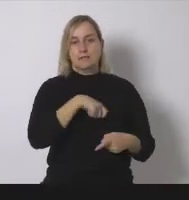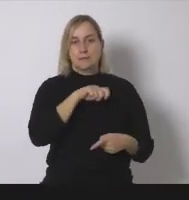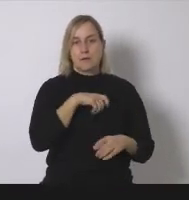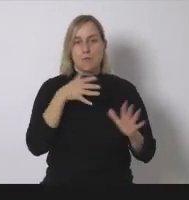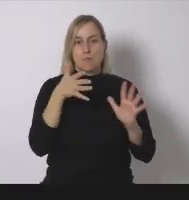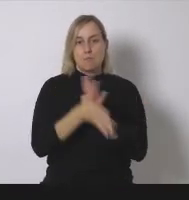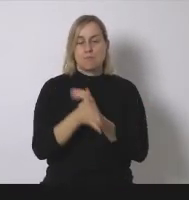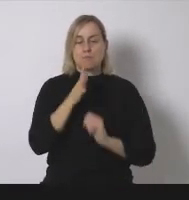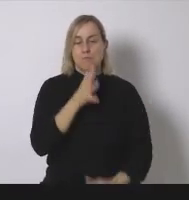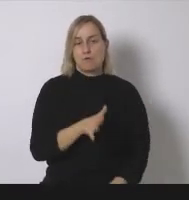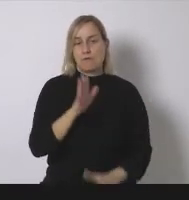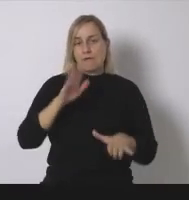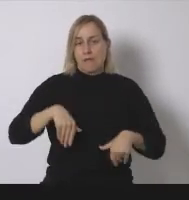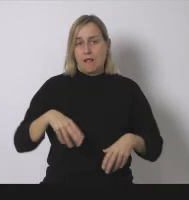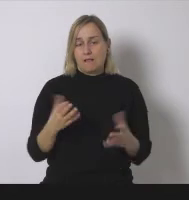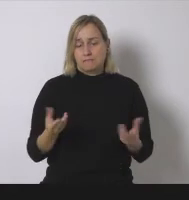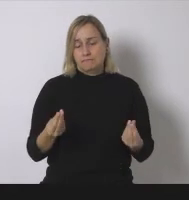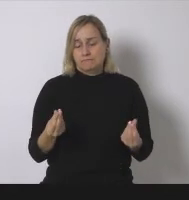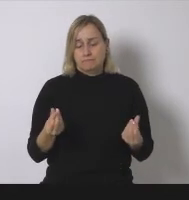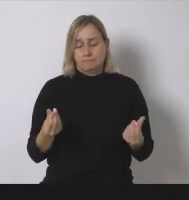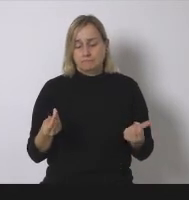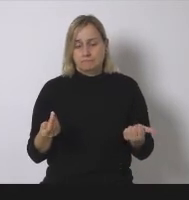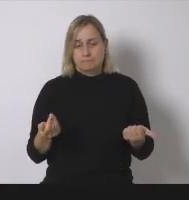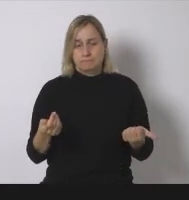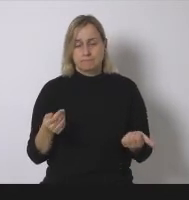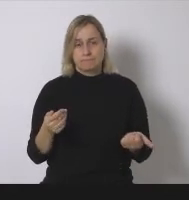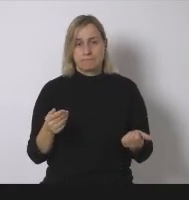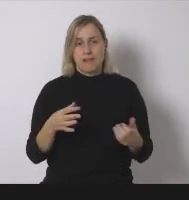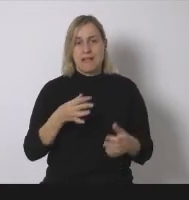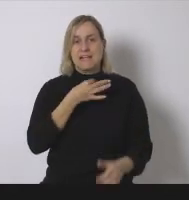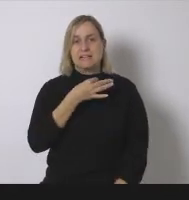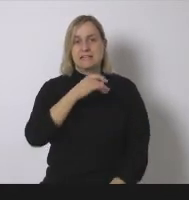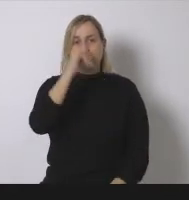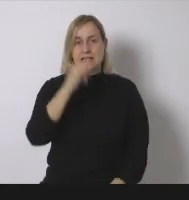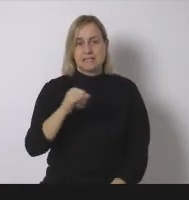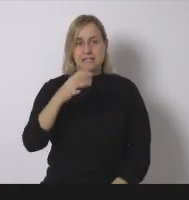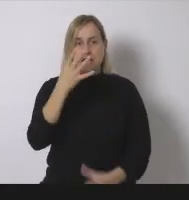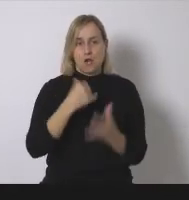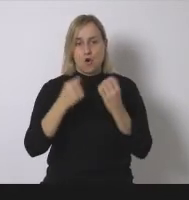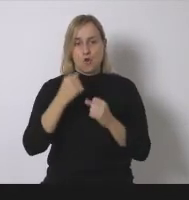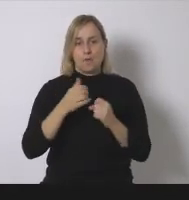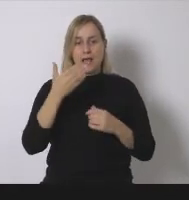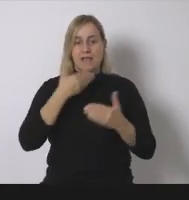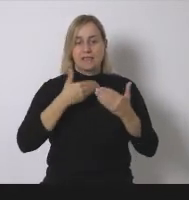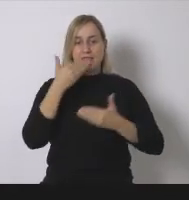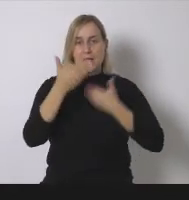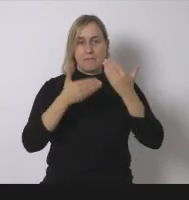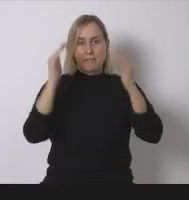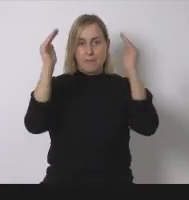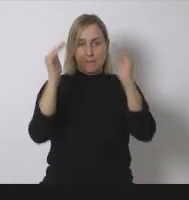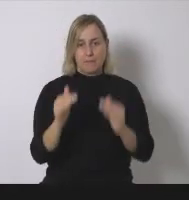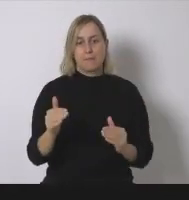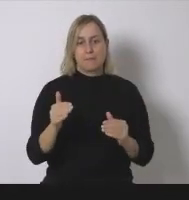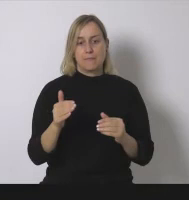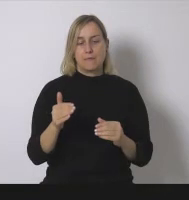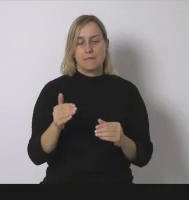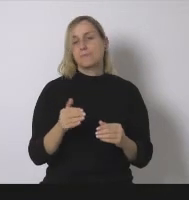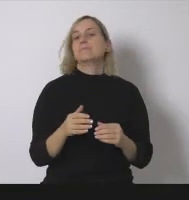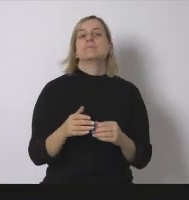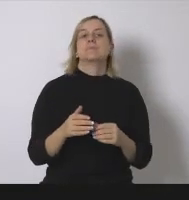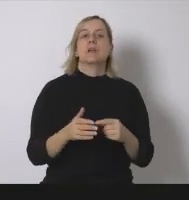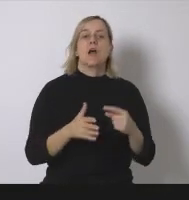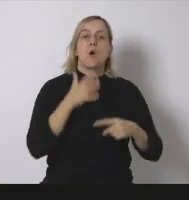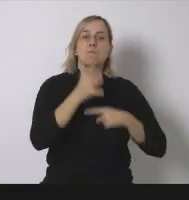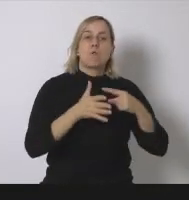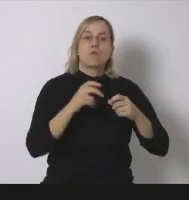la crisis económica ha reducido mucho la demanda ha habido incremento de producción de producción renovable y ha habido un aumento de